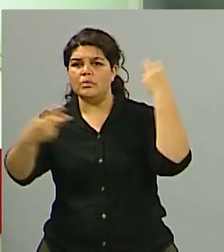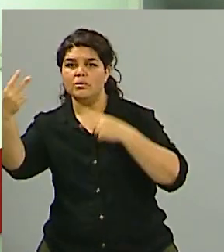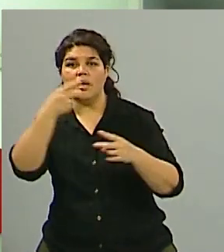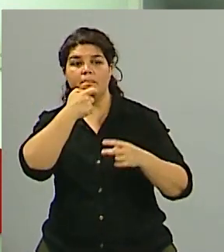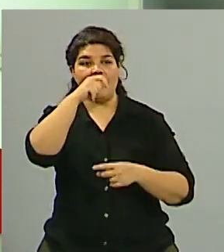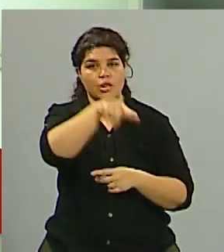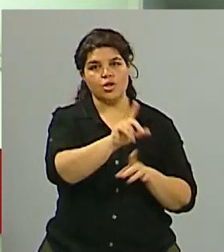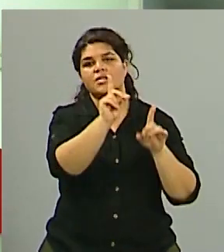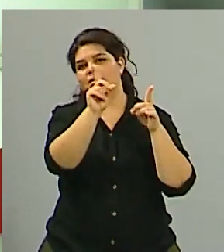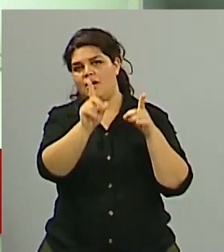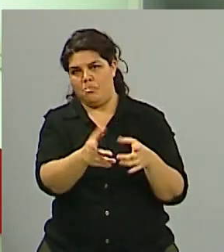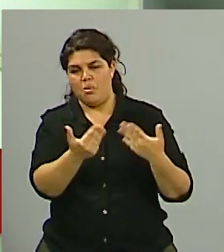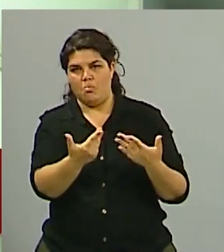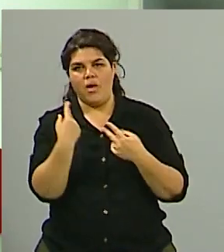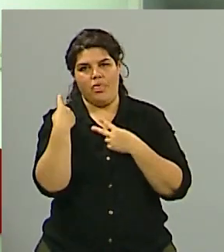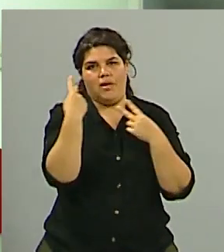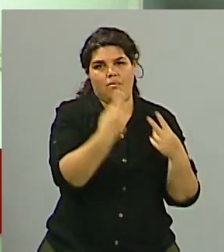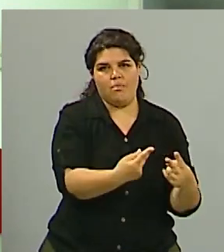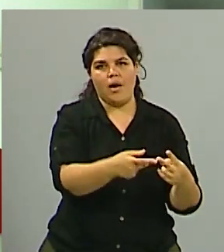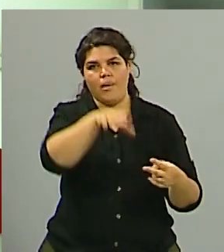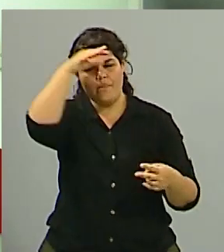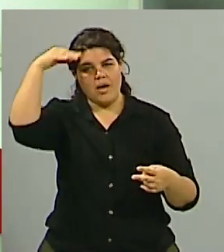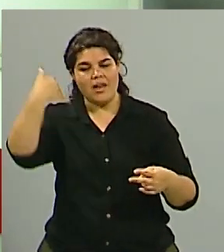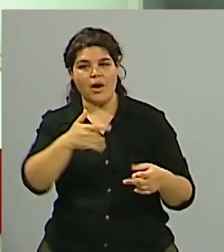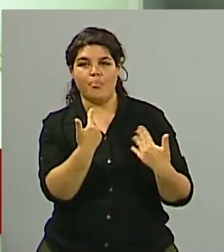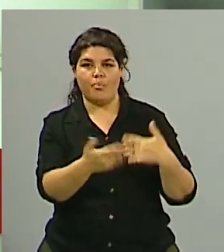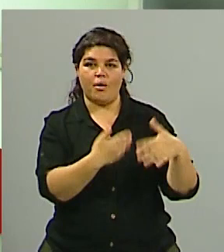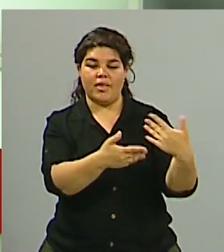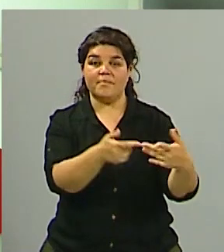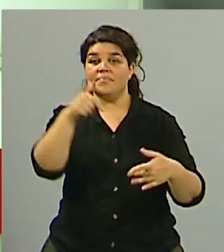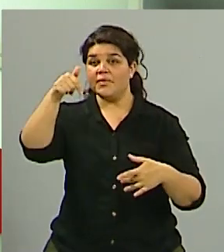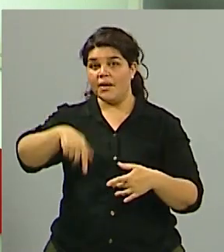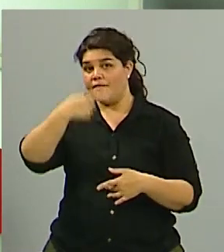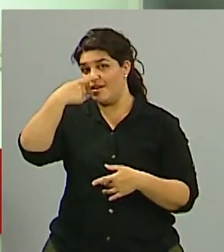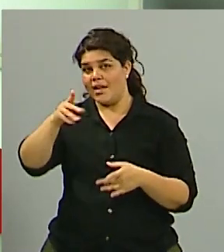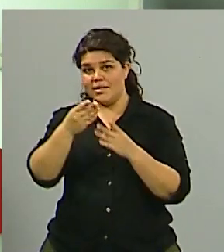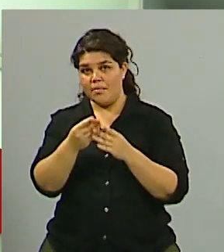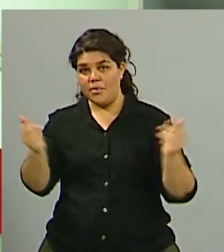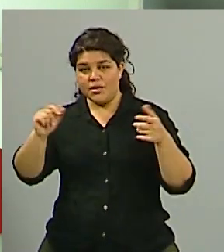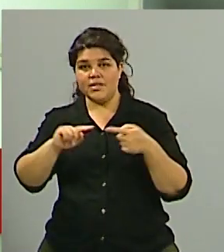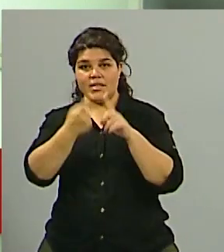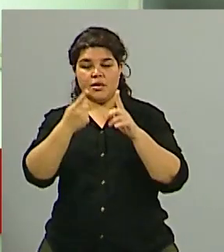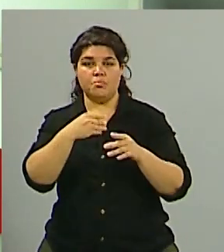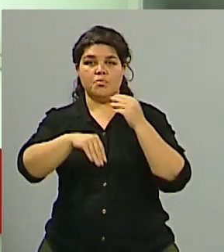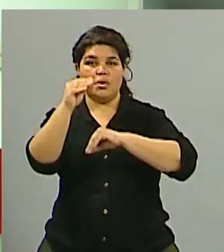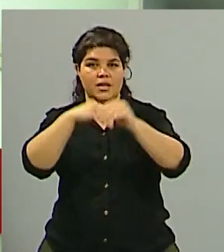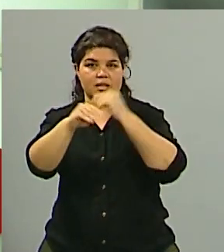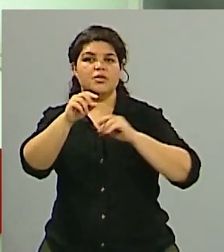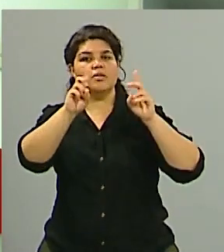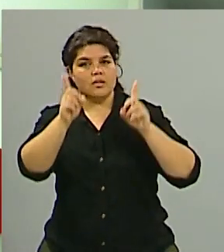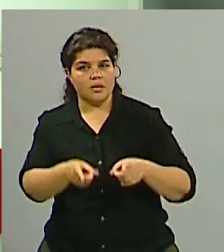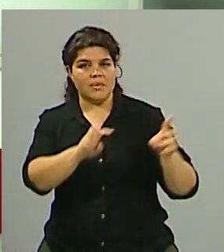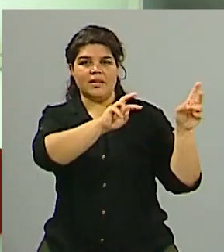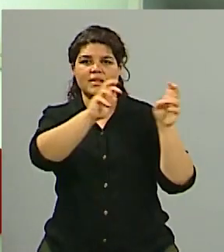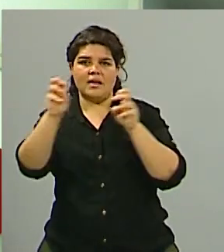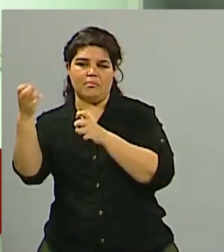verano con esto concluimos la jornada de hoy aquí en Chat Político ha sido un placer estar con ustedes y al mismo tiempo tocar distintos temas en